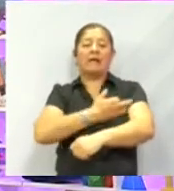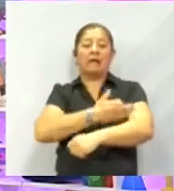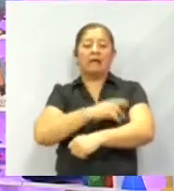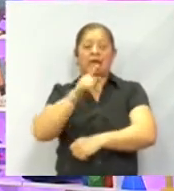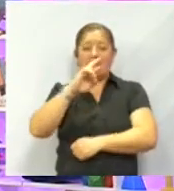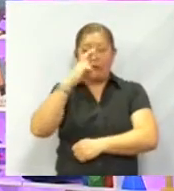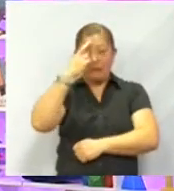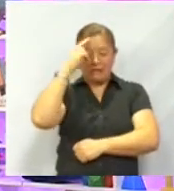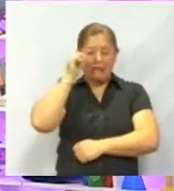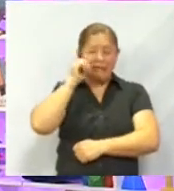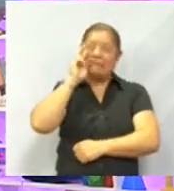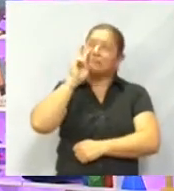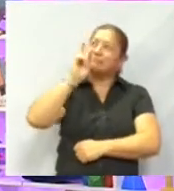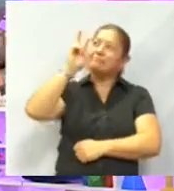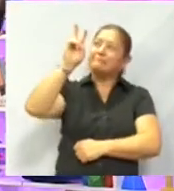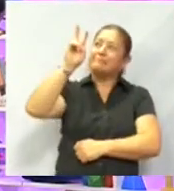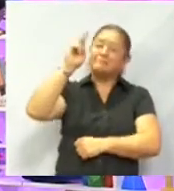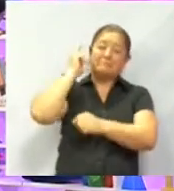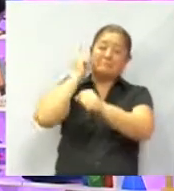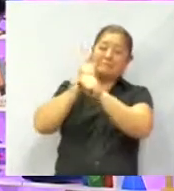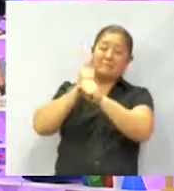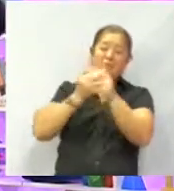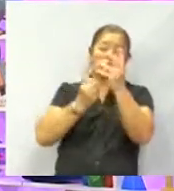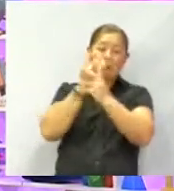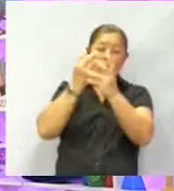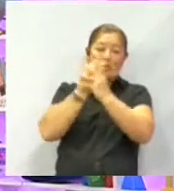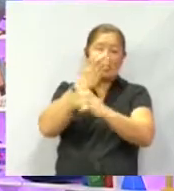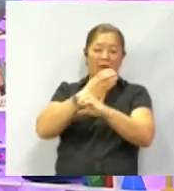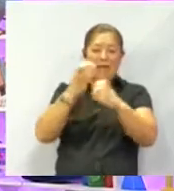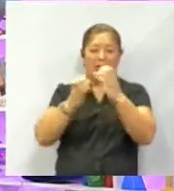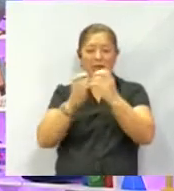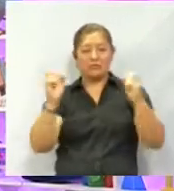mirar al cielo para descubrir nuevas cosas. Hasta la próxima.